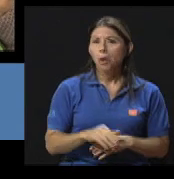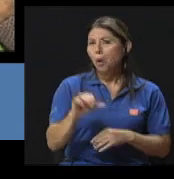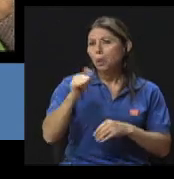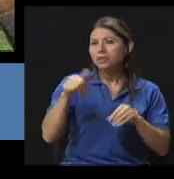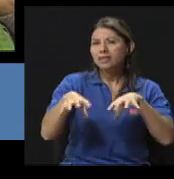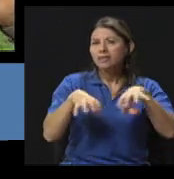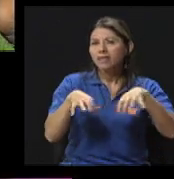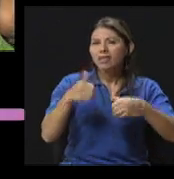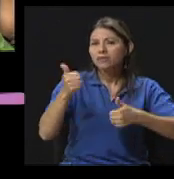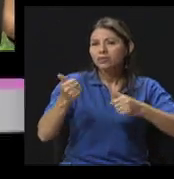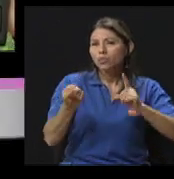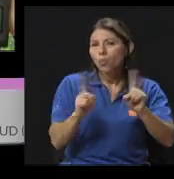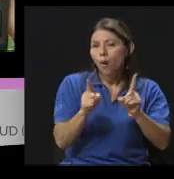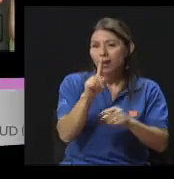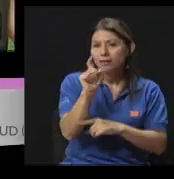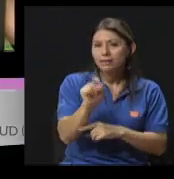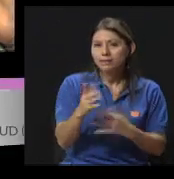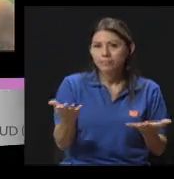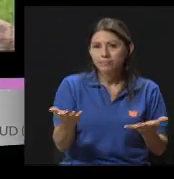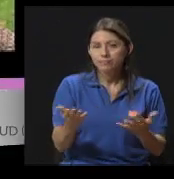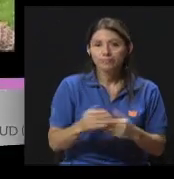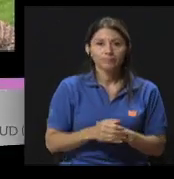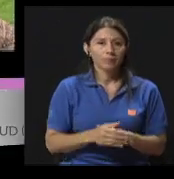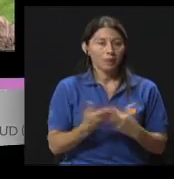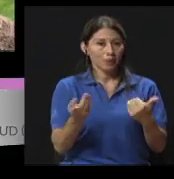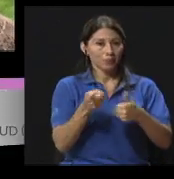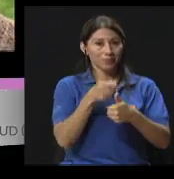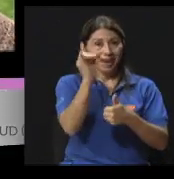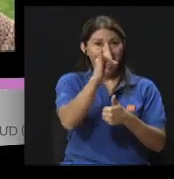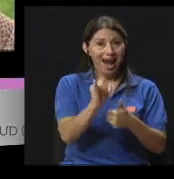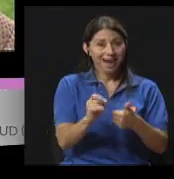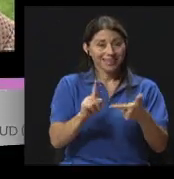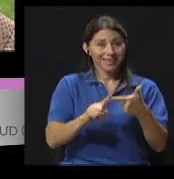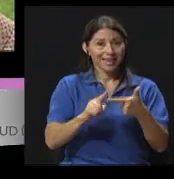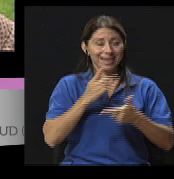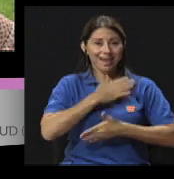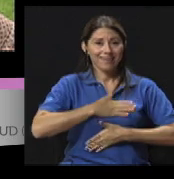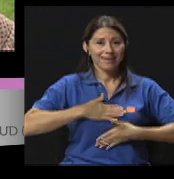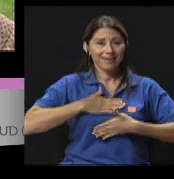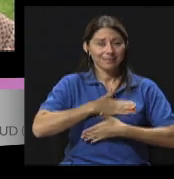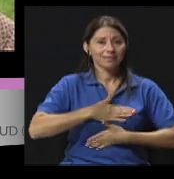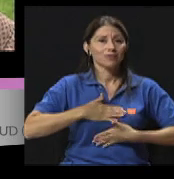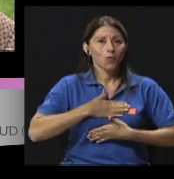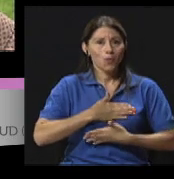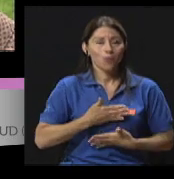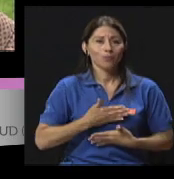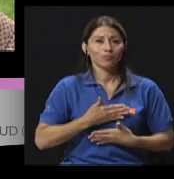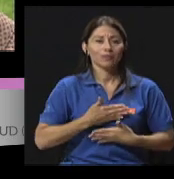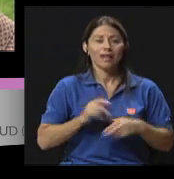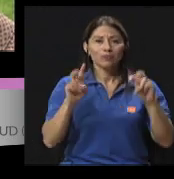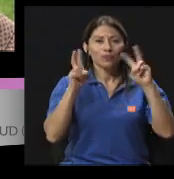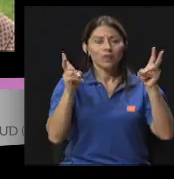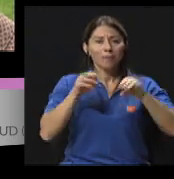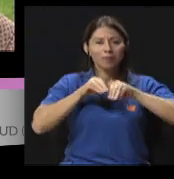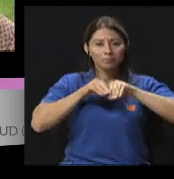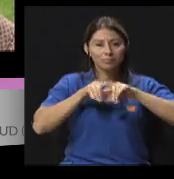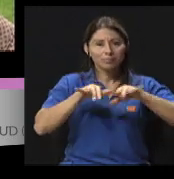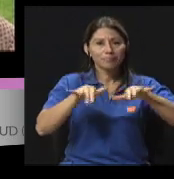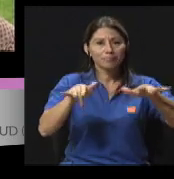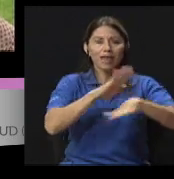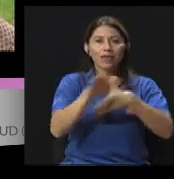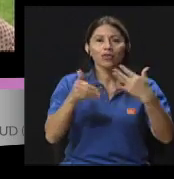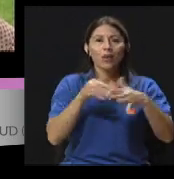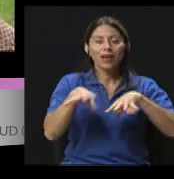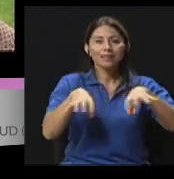otras actividades o cómo las trabajan específicamente? El arte y la recreación son para nosotros transversal en